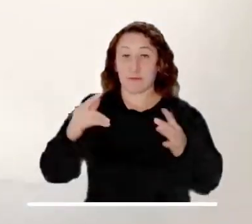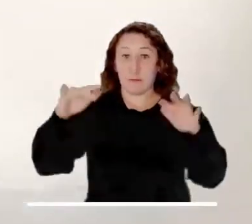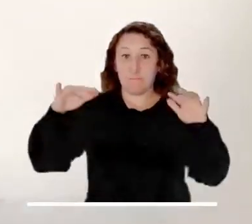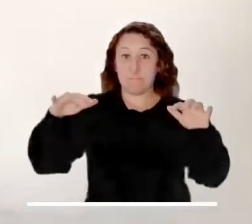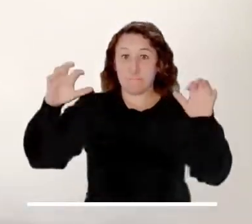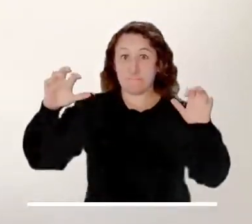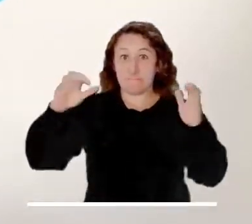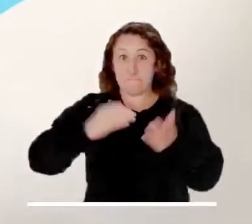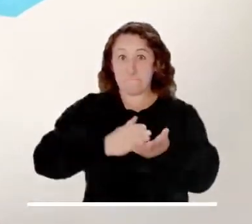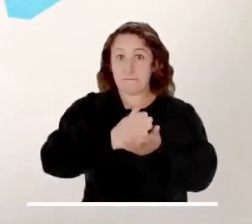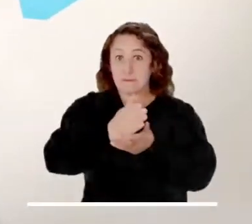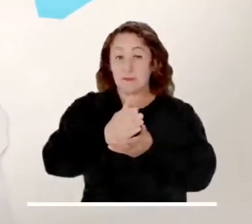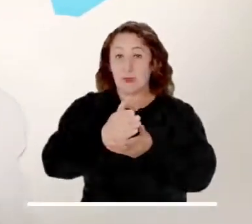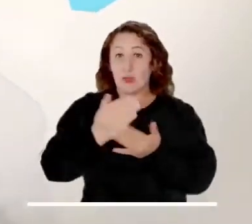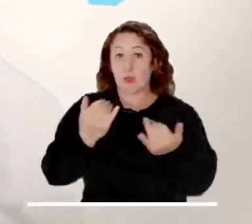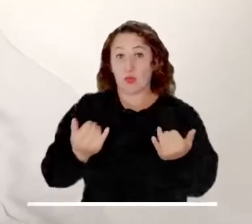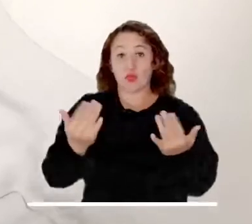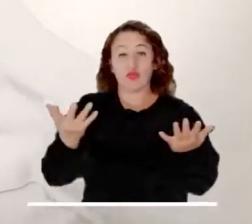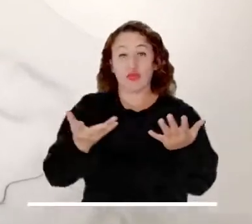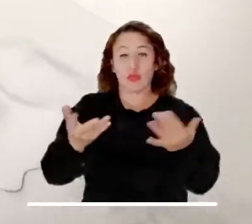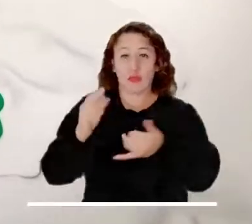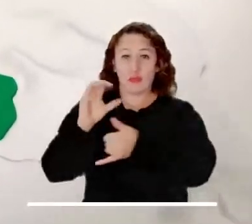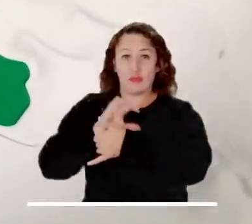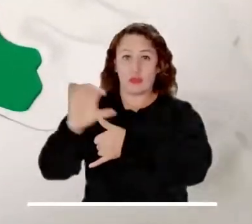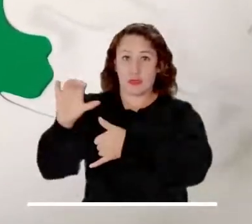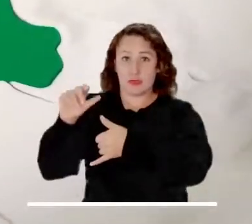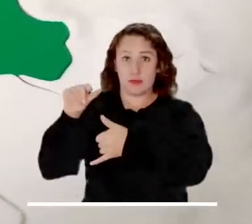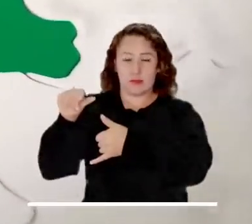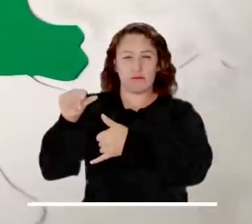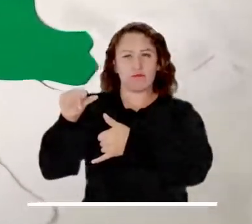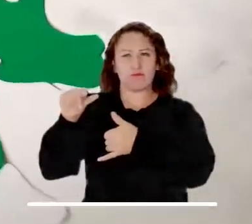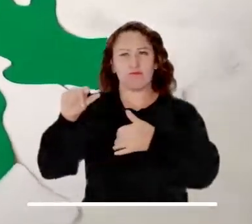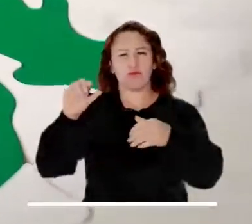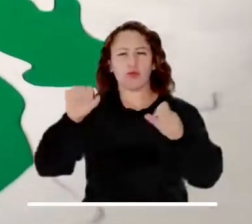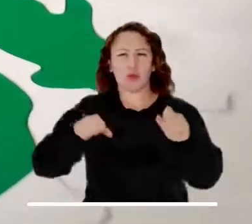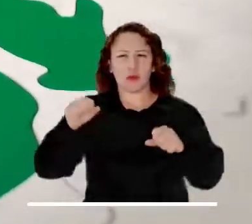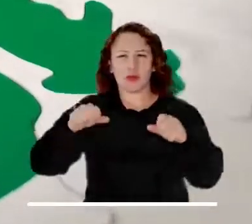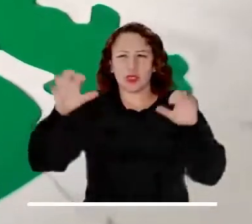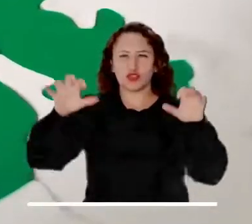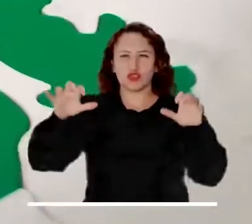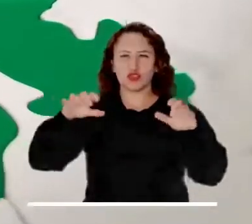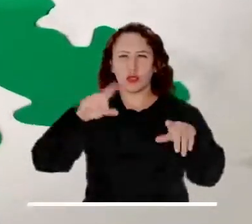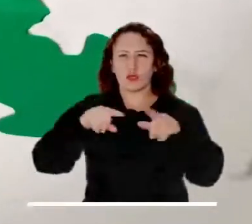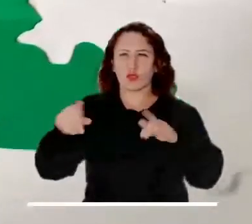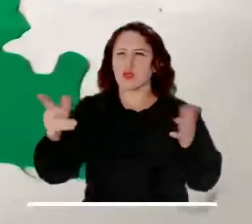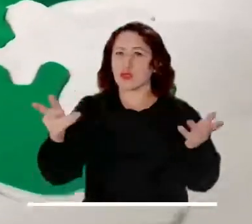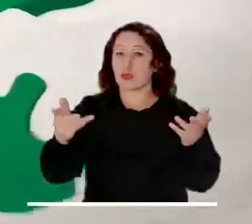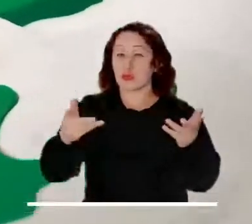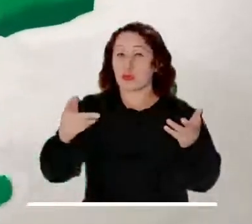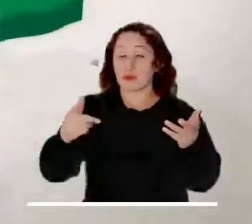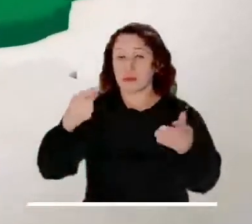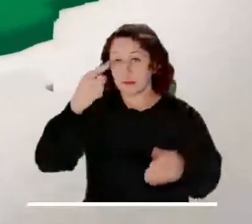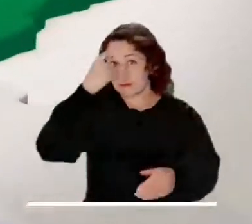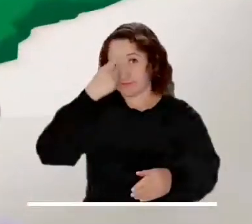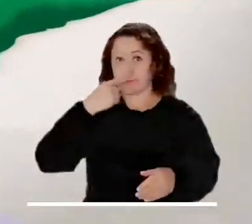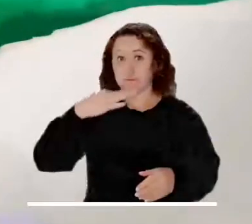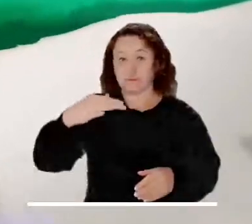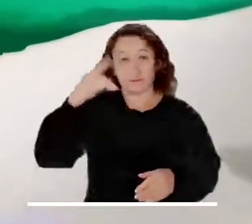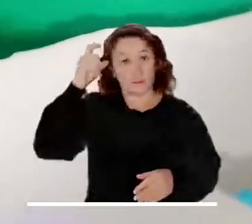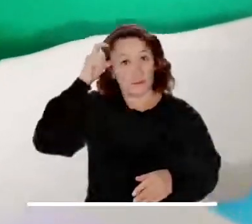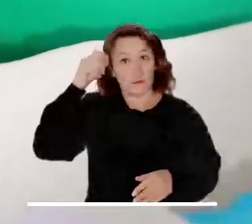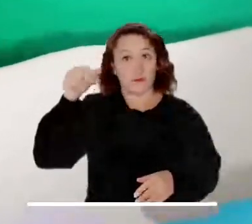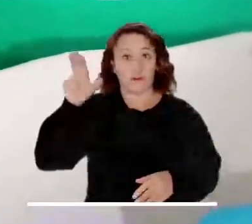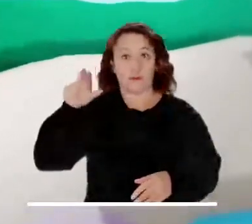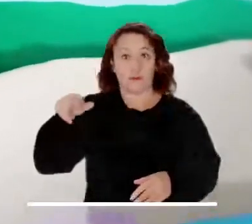Aunque las condiciones secas seguirán dominando la jornada en la región caribeña, se anuncian ligeras lluvias sobre la Sierra Nevada de